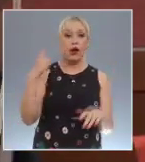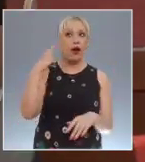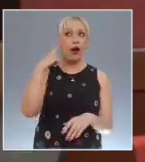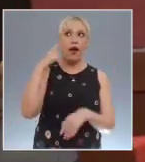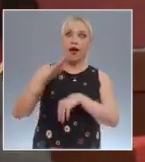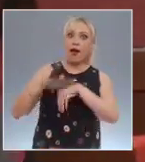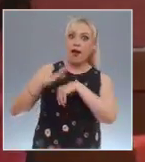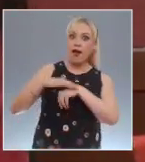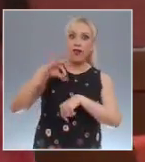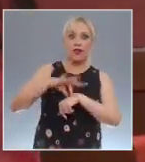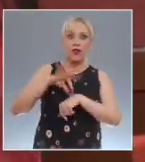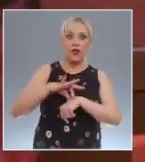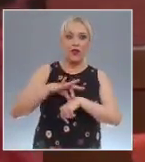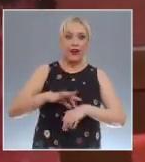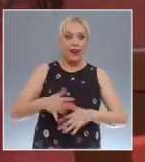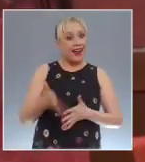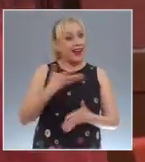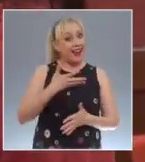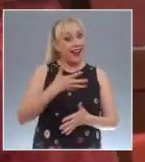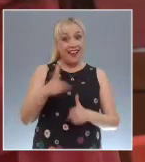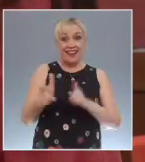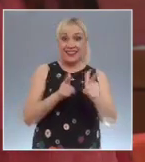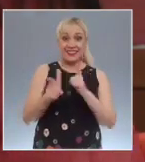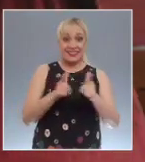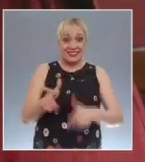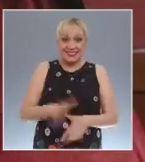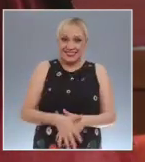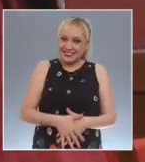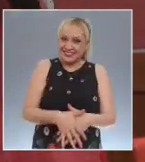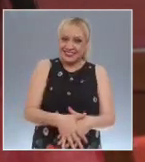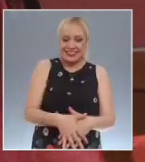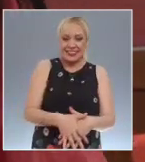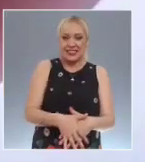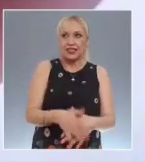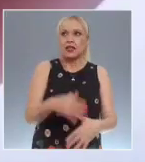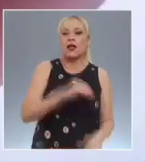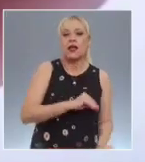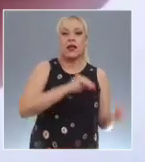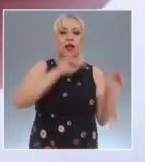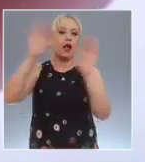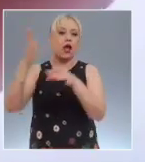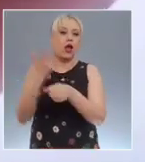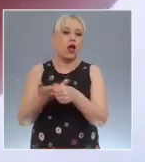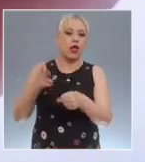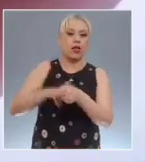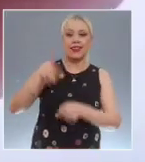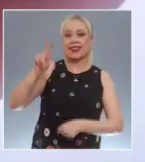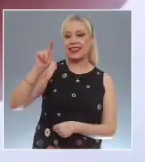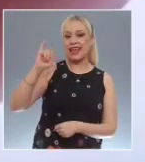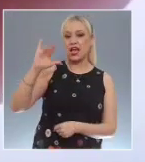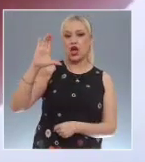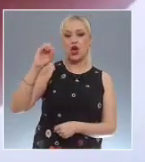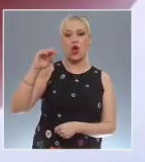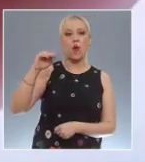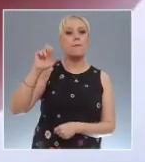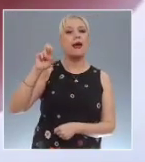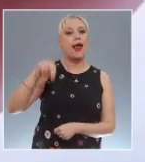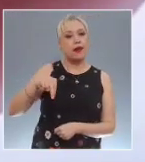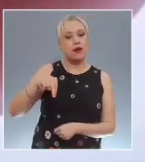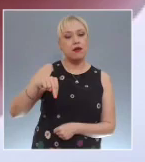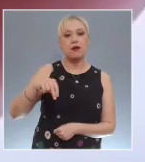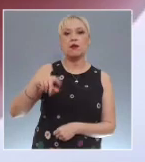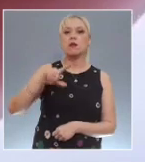General de Ticomán. En el mes de junio, se le practicó una cesárea, pero solo dio a luz a un bebé. Durante el procedimiento, María